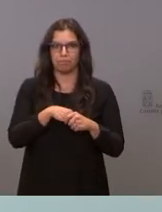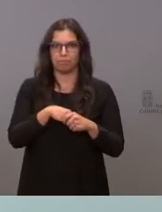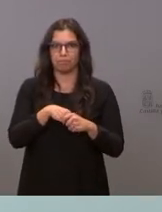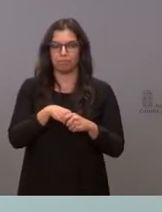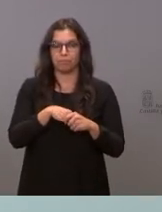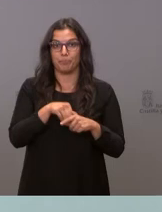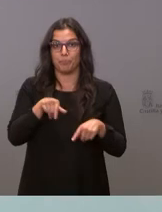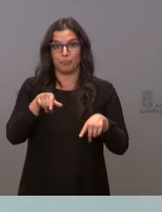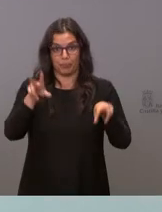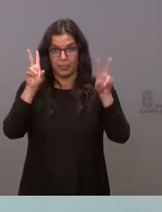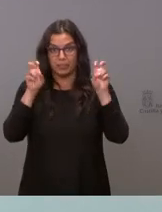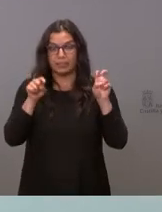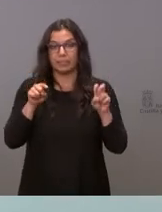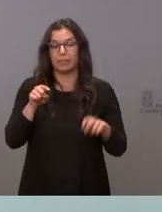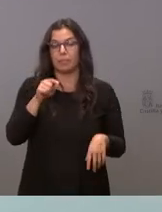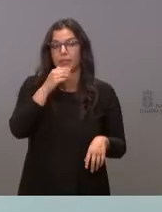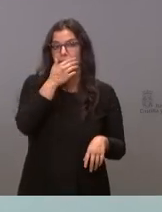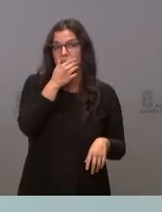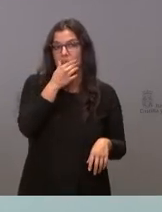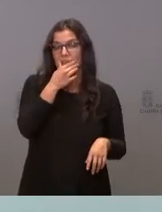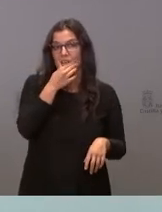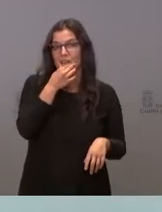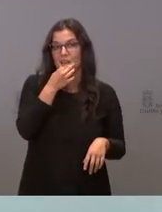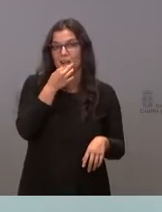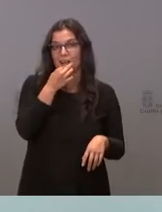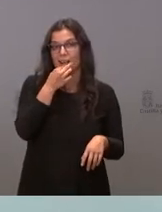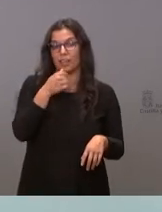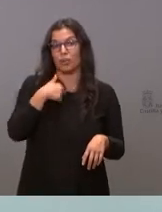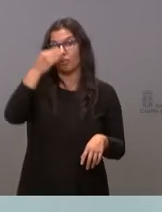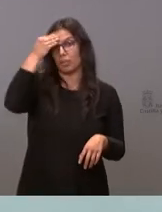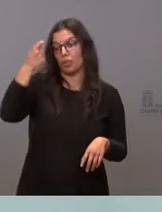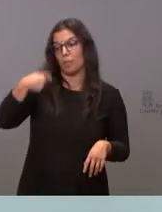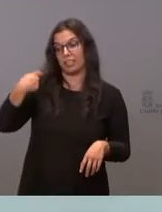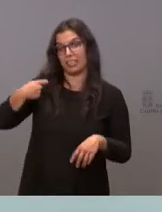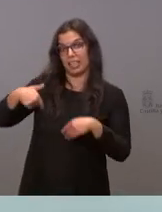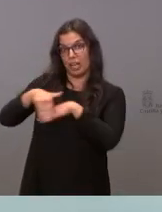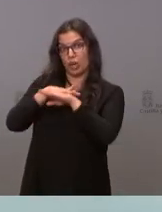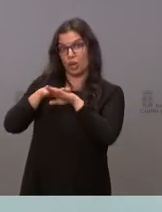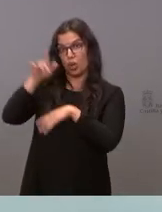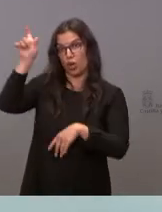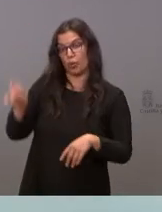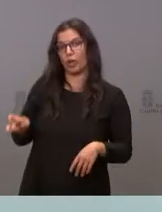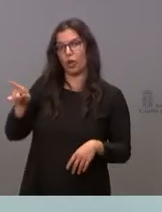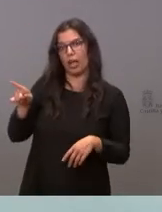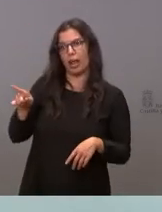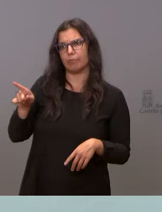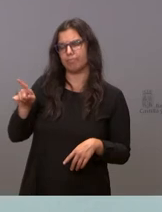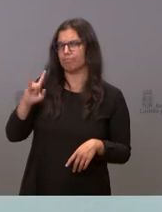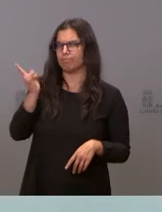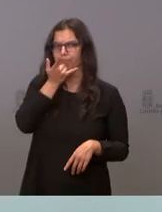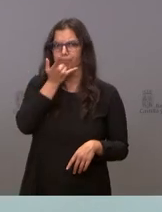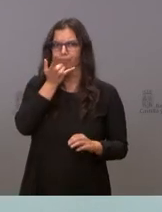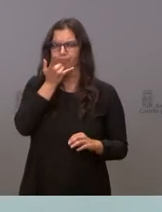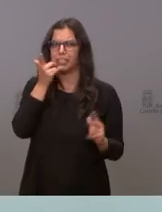En este asunto creo que el presidente de Gobierno cometió un gravísimo error.